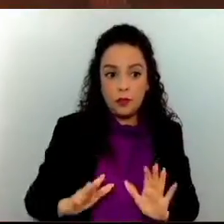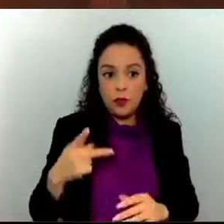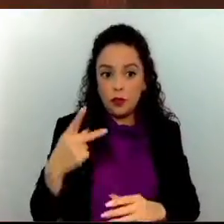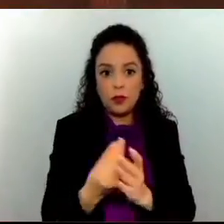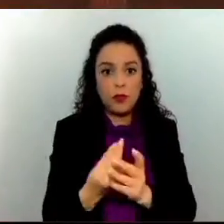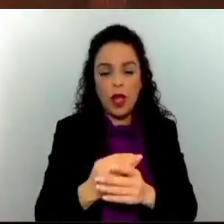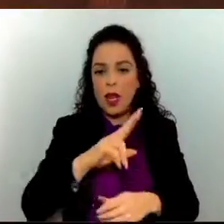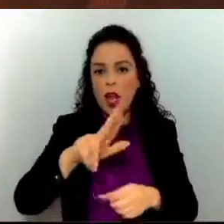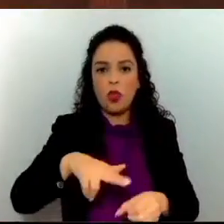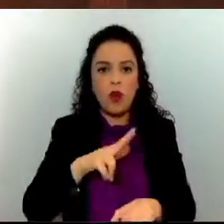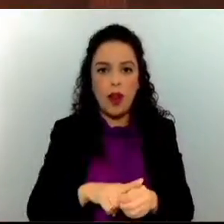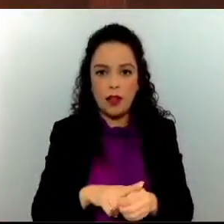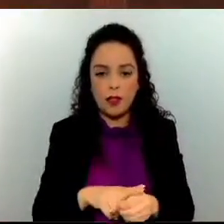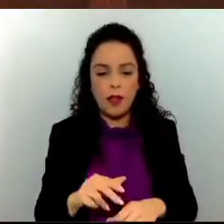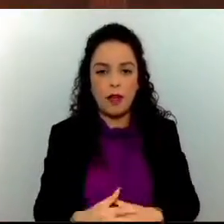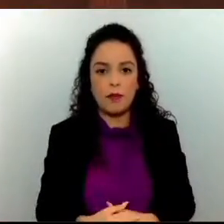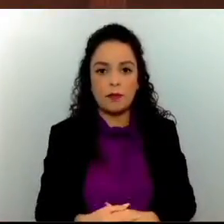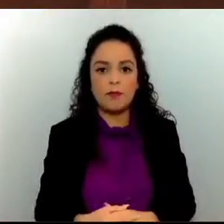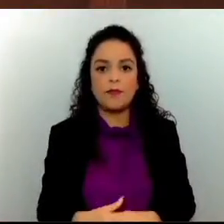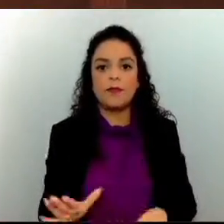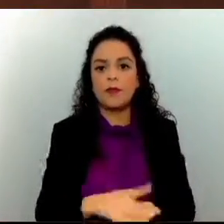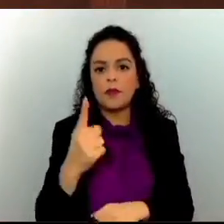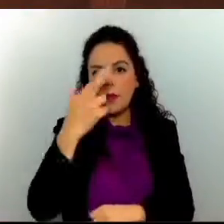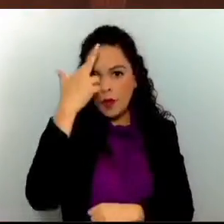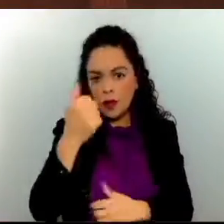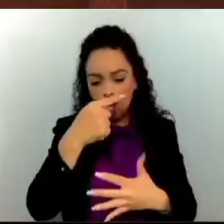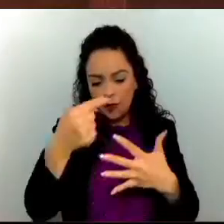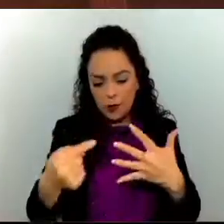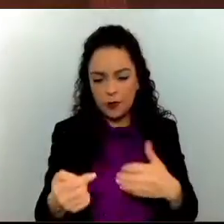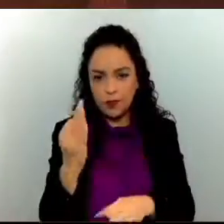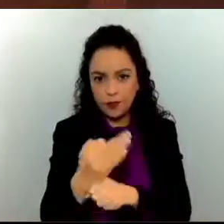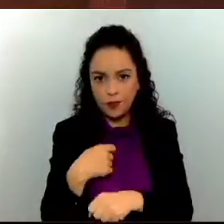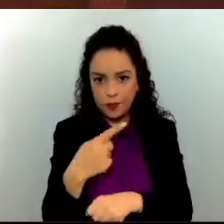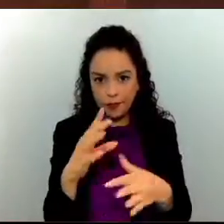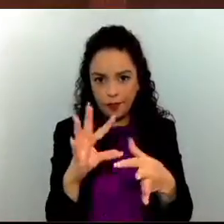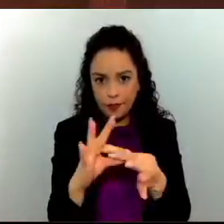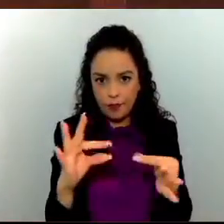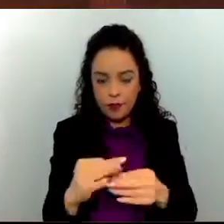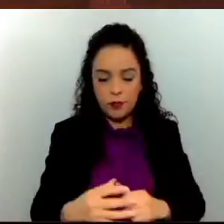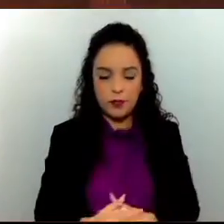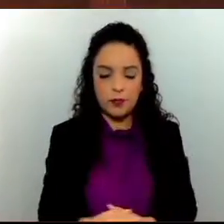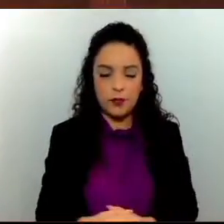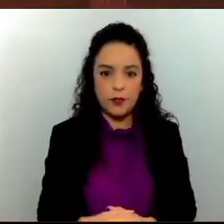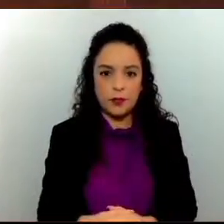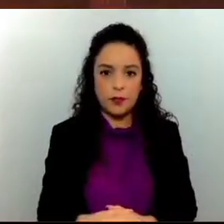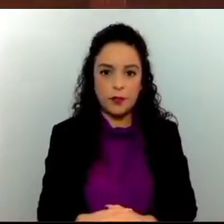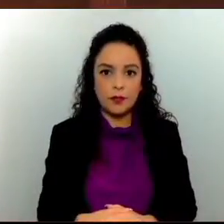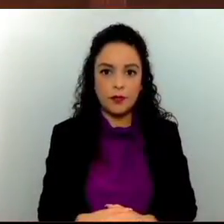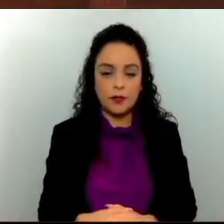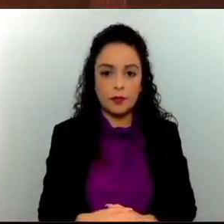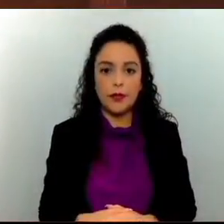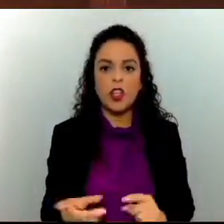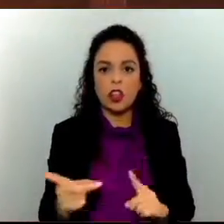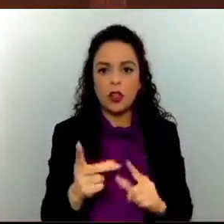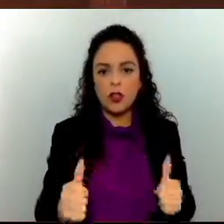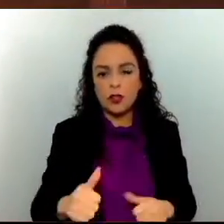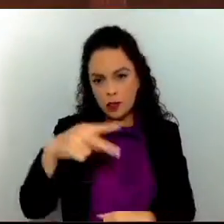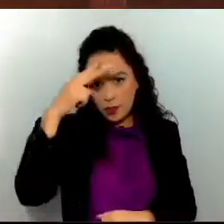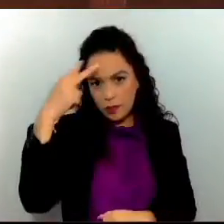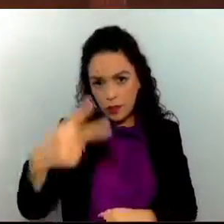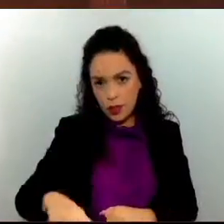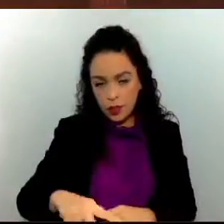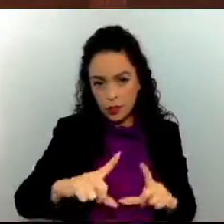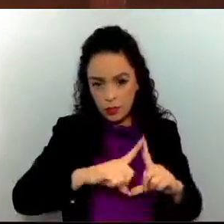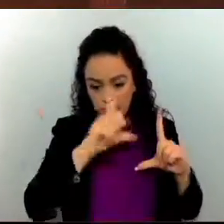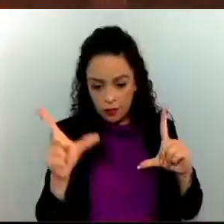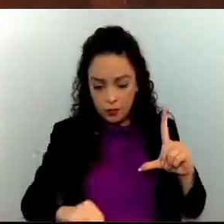la siguiente exposición de motivos. El territorio mexicano, por su ubicación geográfica, sus características